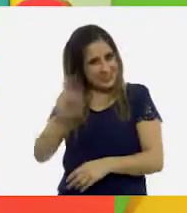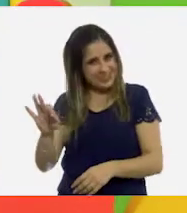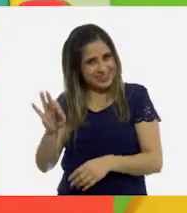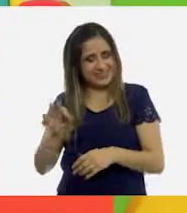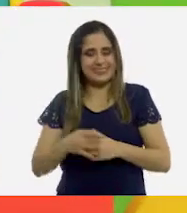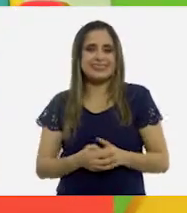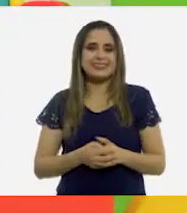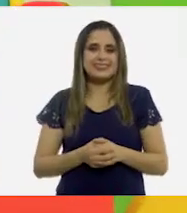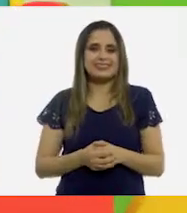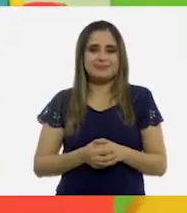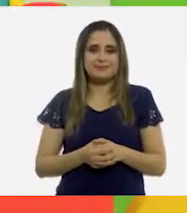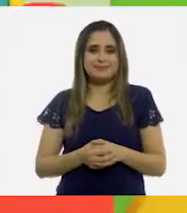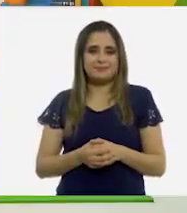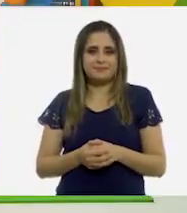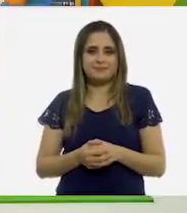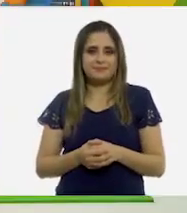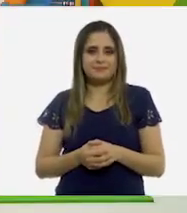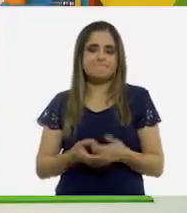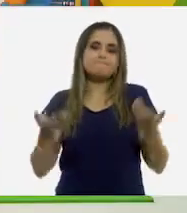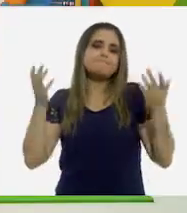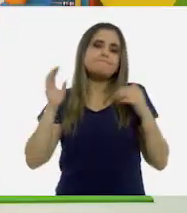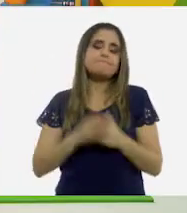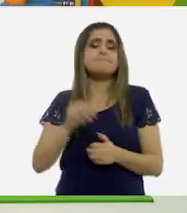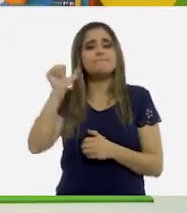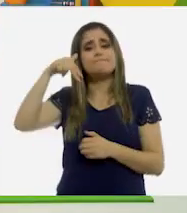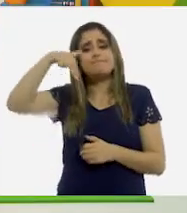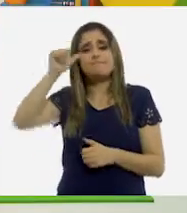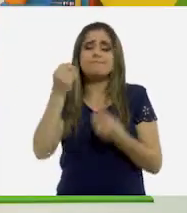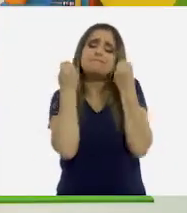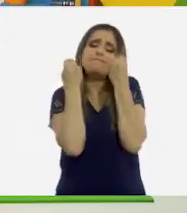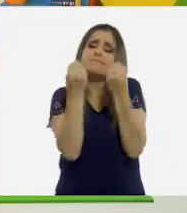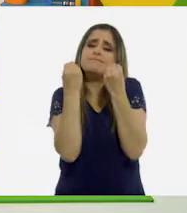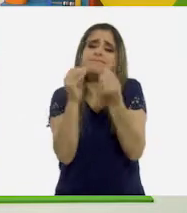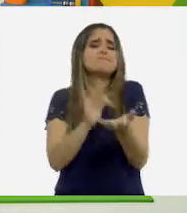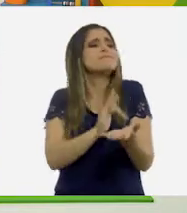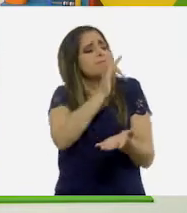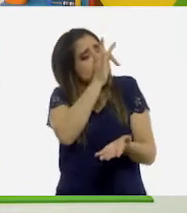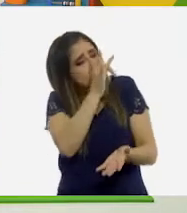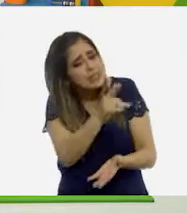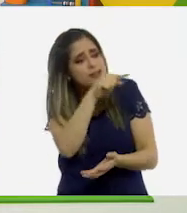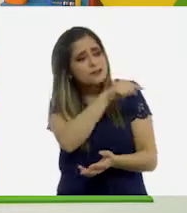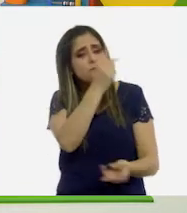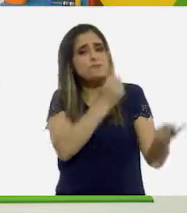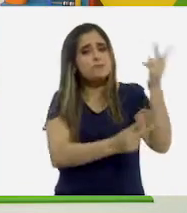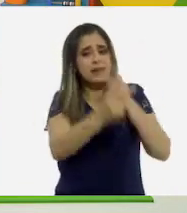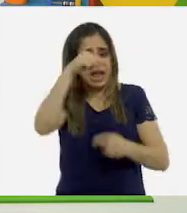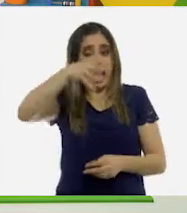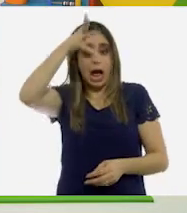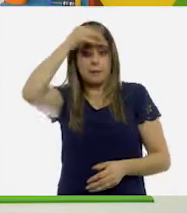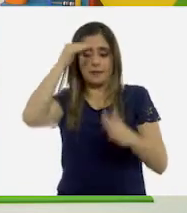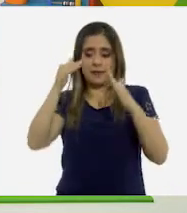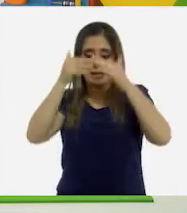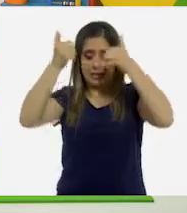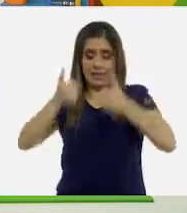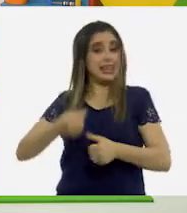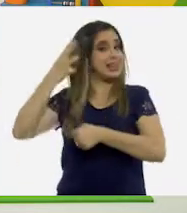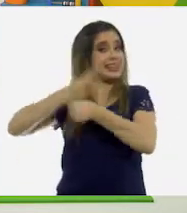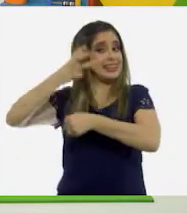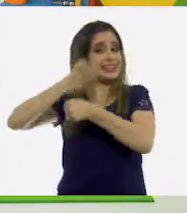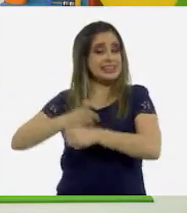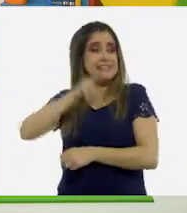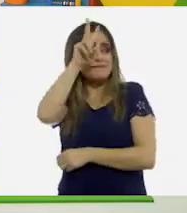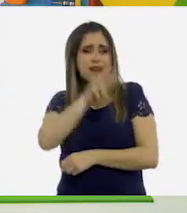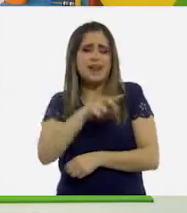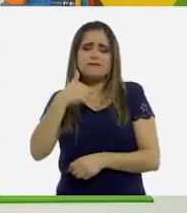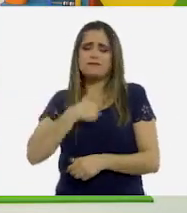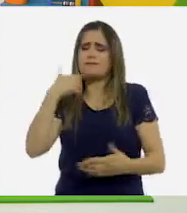familia en tu lengua materna? ¡Ay, Ana! Ana, muchísimas gracias por haber venido a Aprende en Casa 3. En verdad,